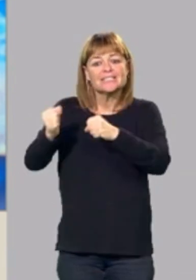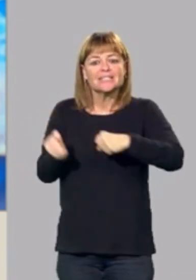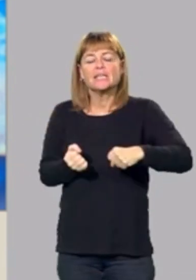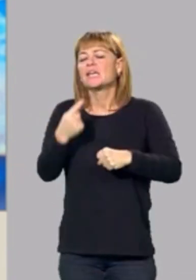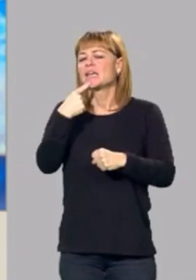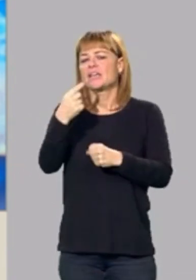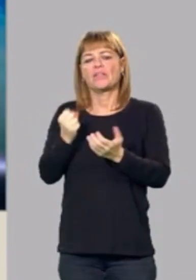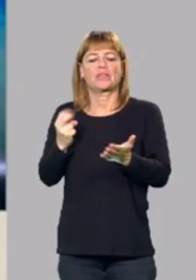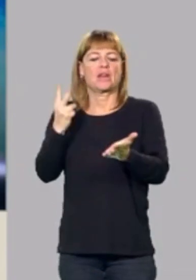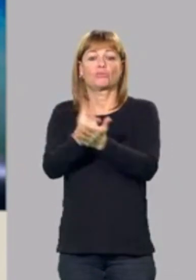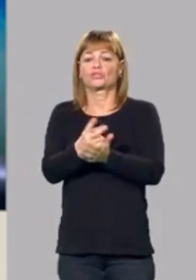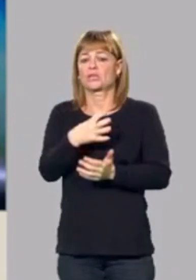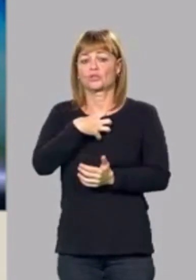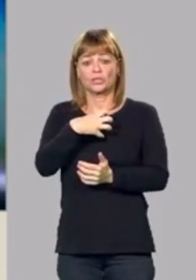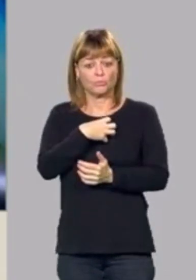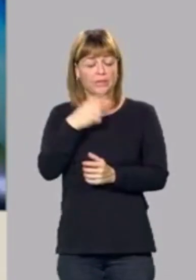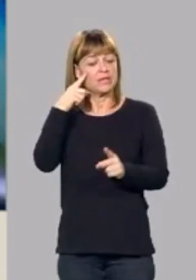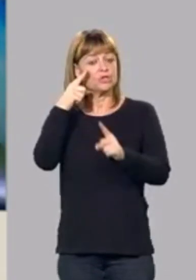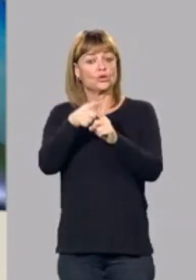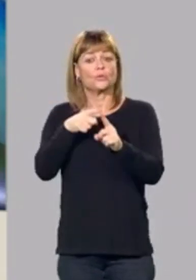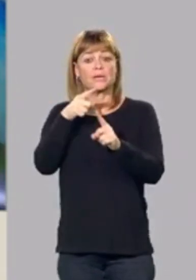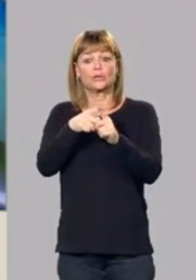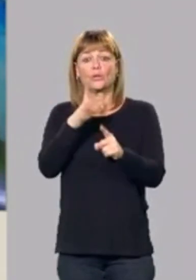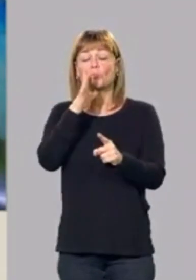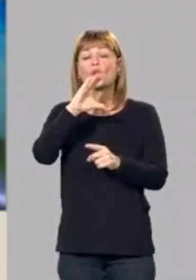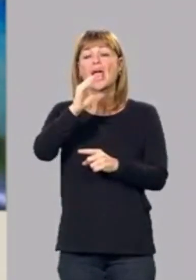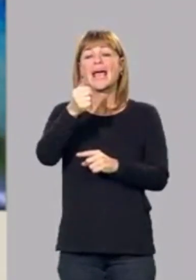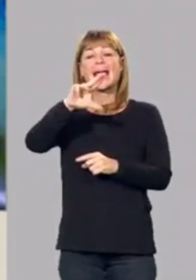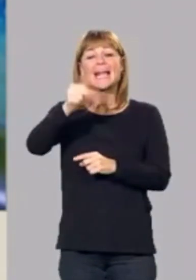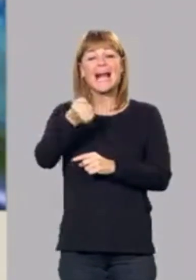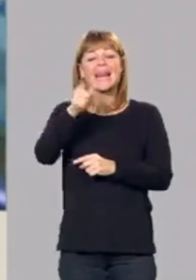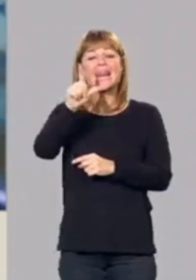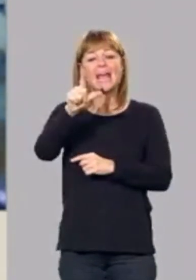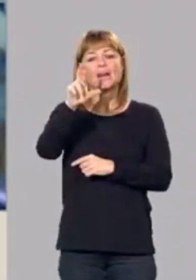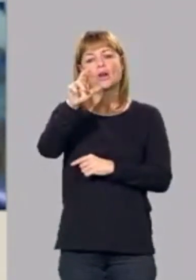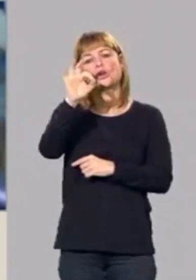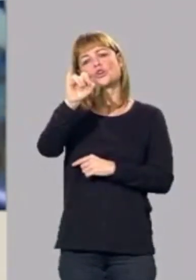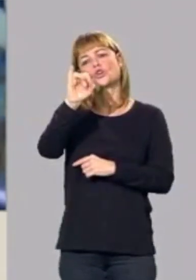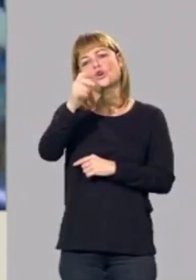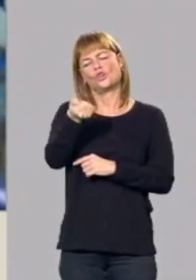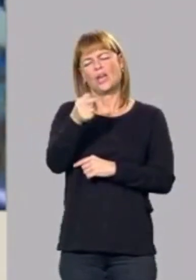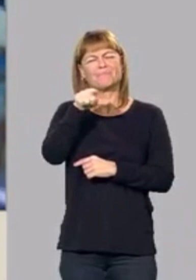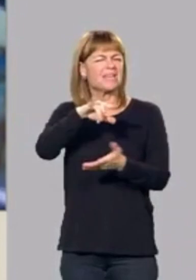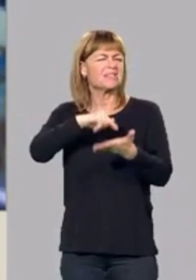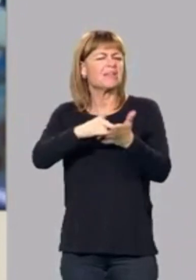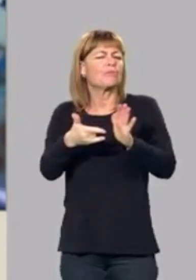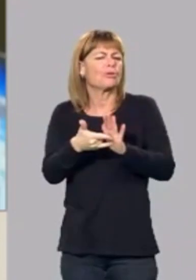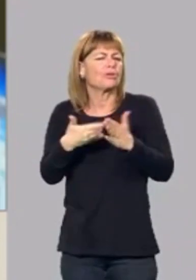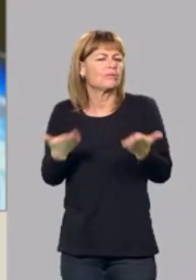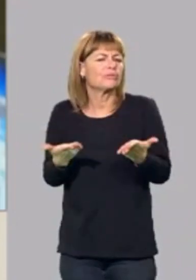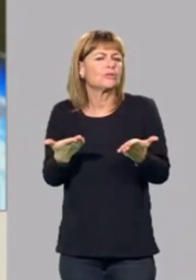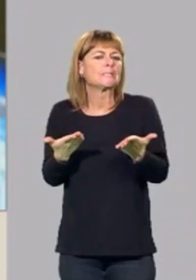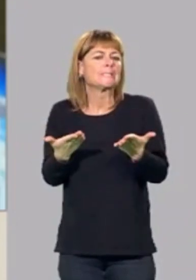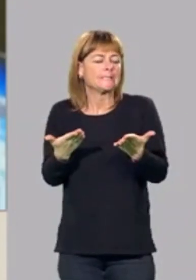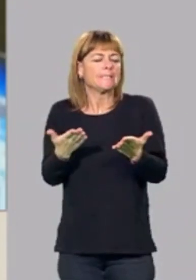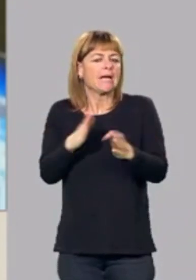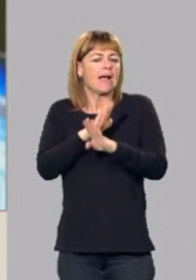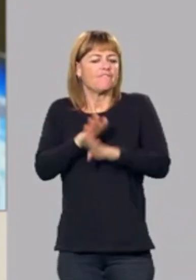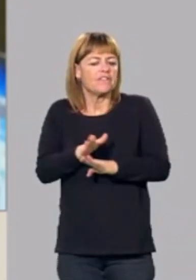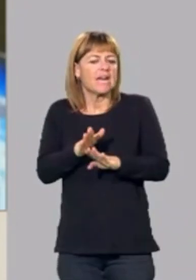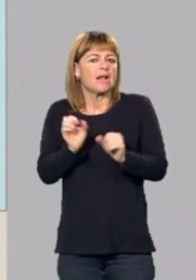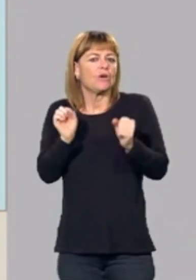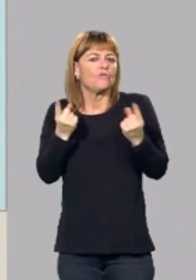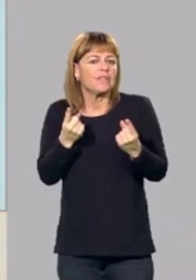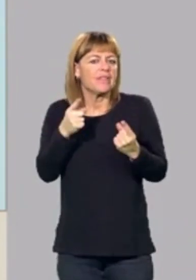de la nieve, sobre todo hablando de la unión de estaciones por Canal Roya. ¿Cómo temen que esté ese proyecto que acabe siendo, ese proyecto que acabe